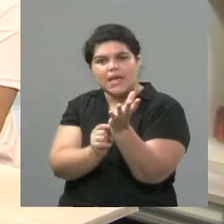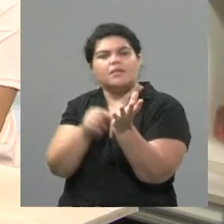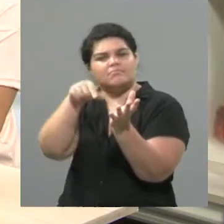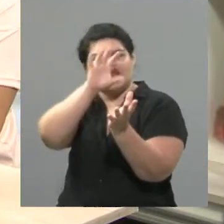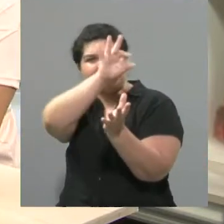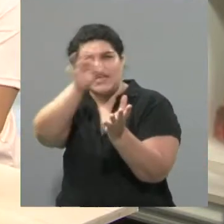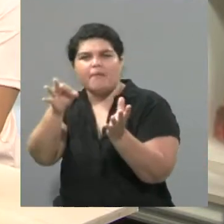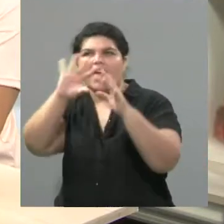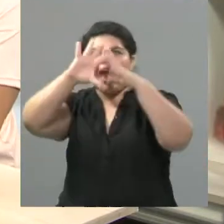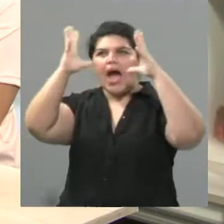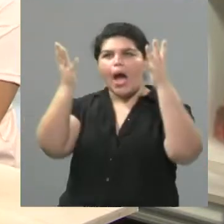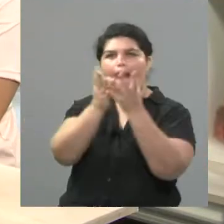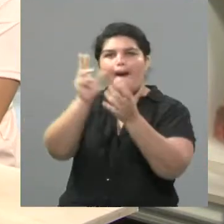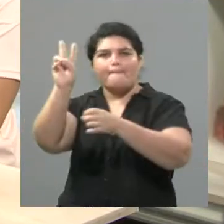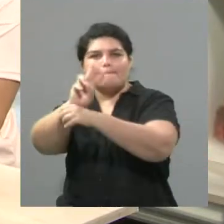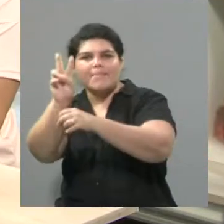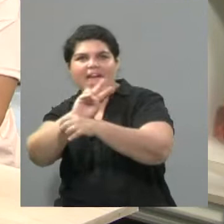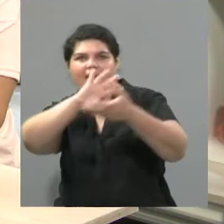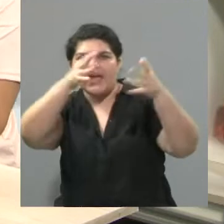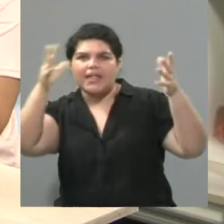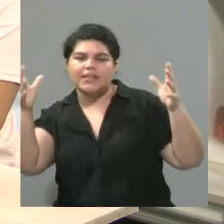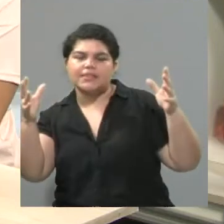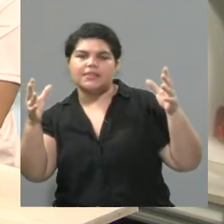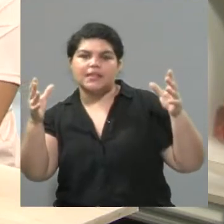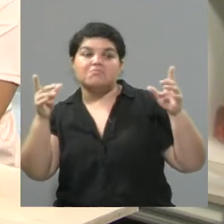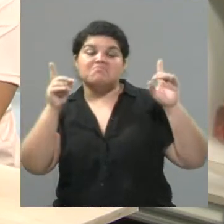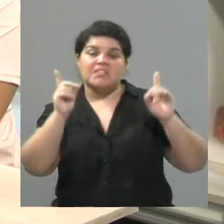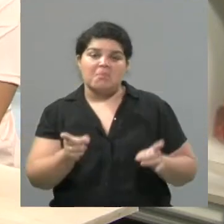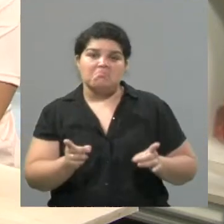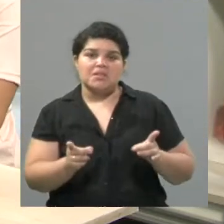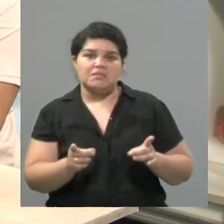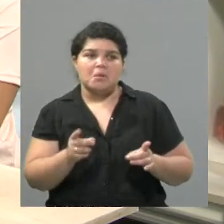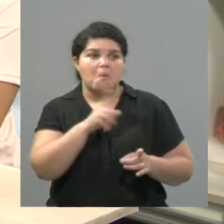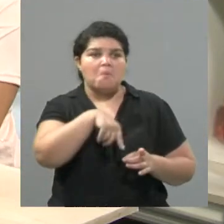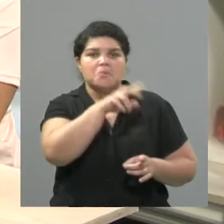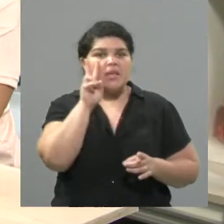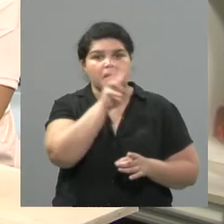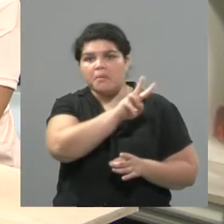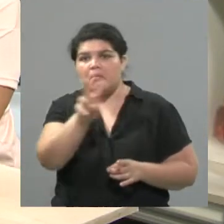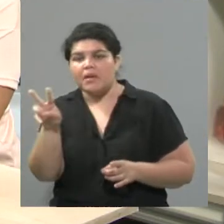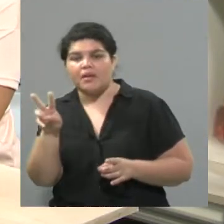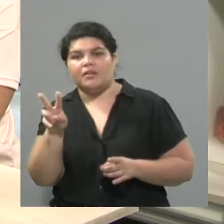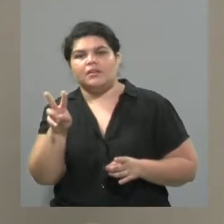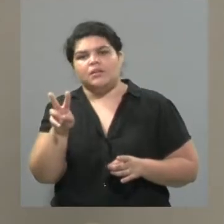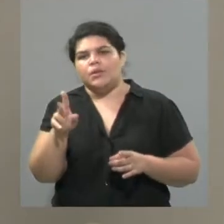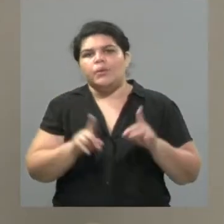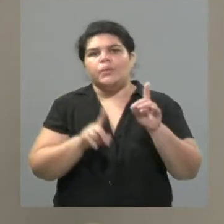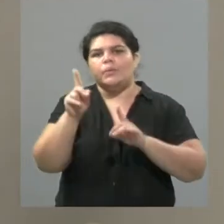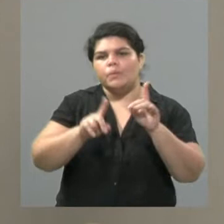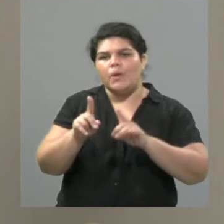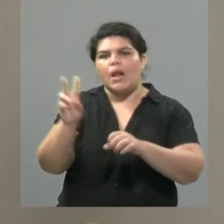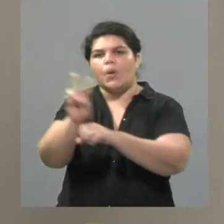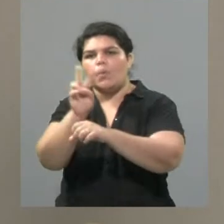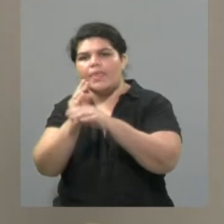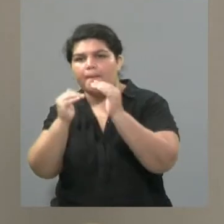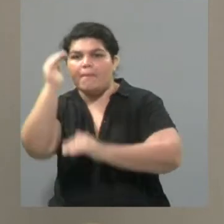cuánto han desarrollado y por ahí las carencias que puede tener un país y otro. ¿Cuál es el balance que hacen? La verdad que tuvimos la